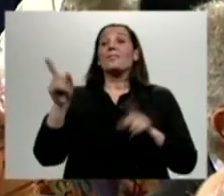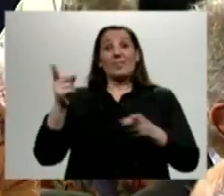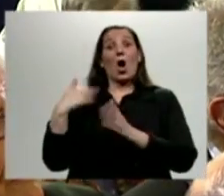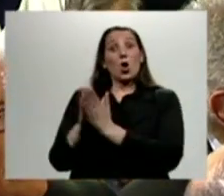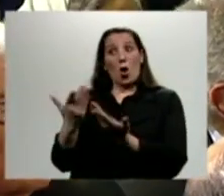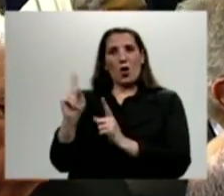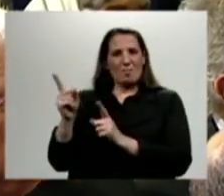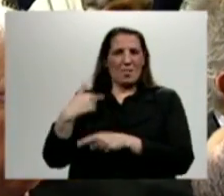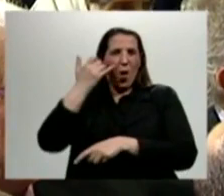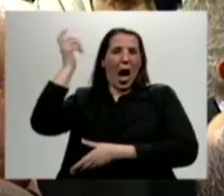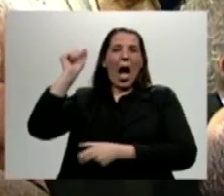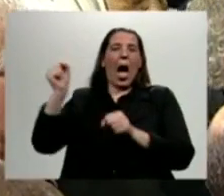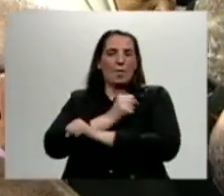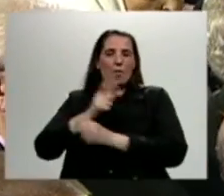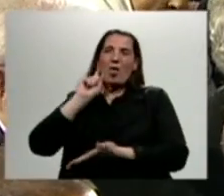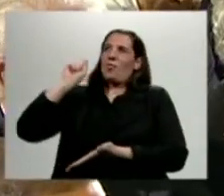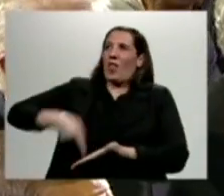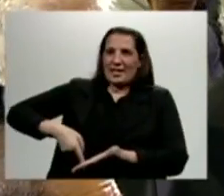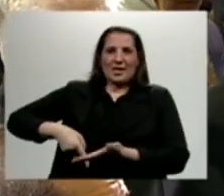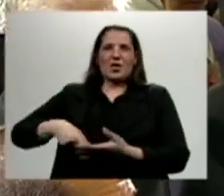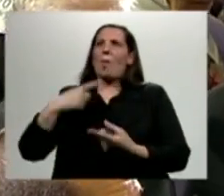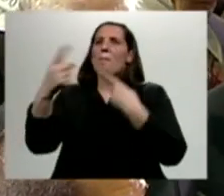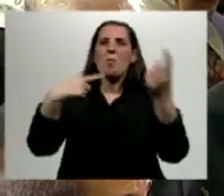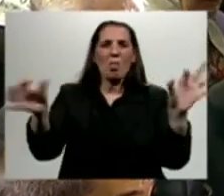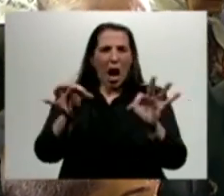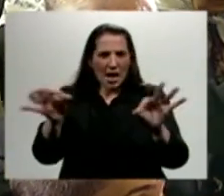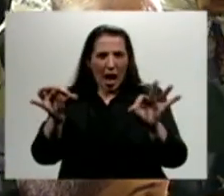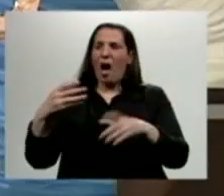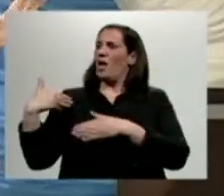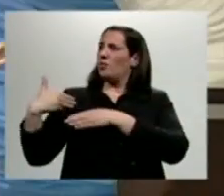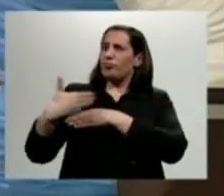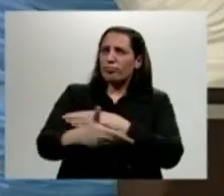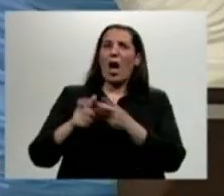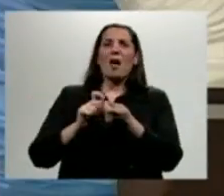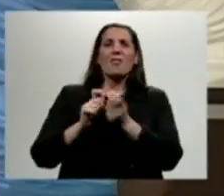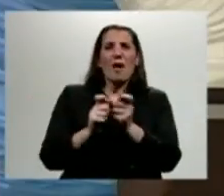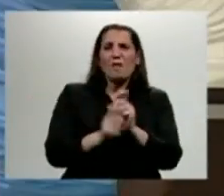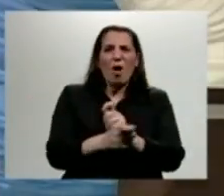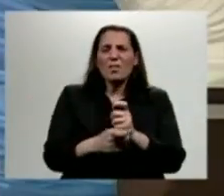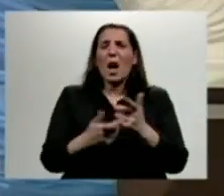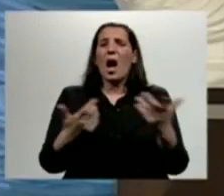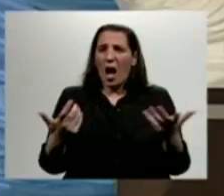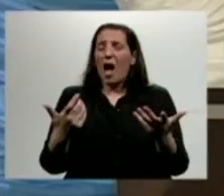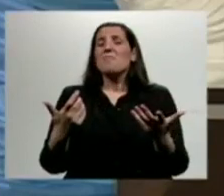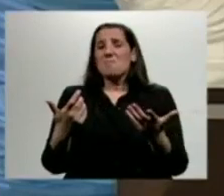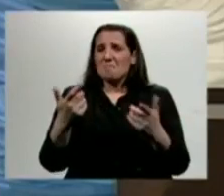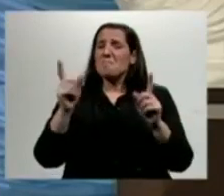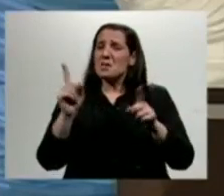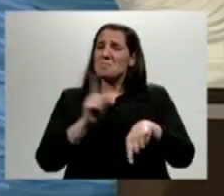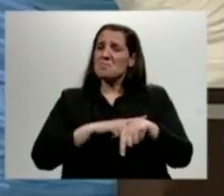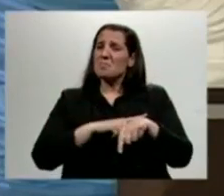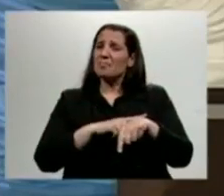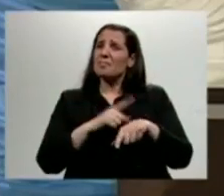código sancionado, a libro cerrado, sin discusión y sin debate, se dio también, paradójicamente,